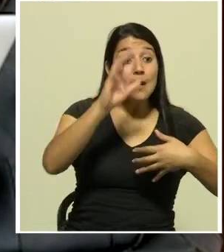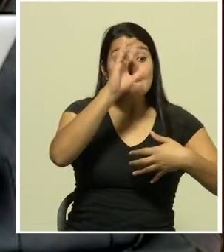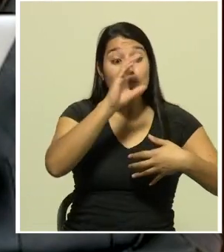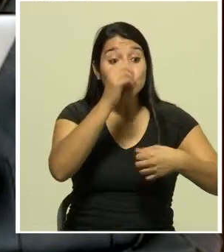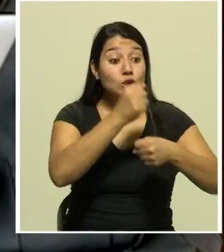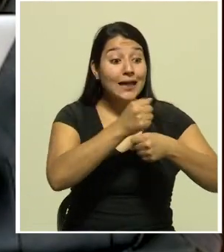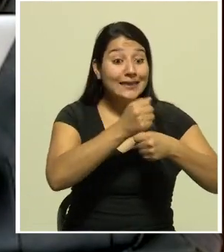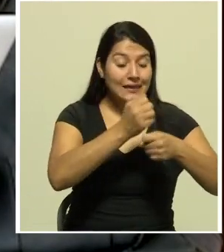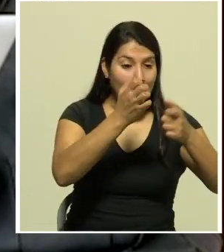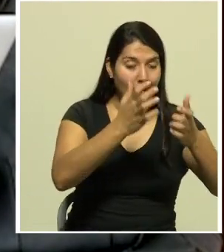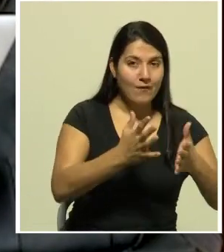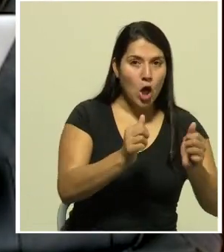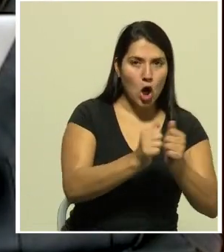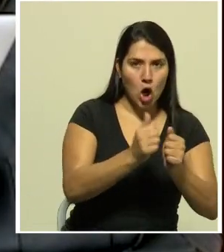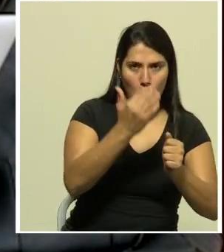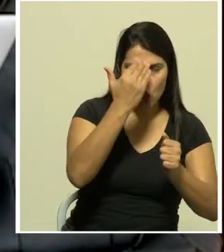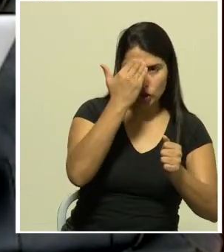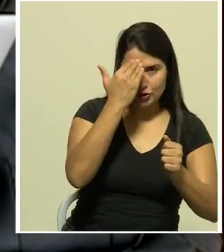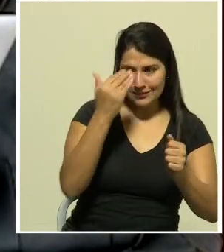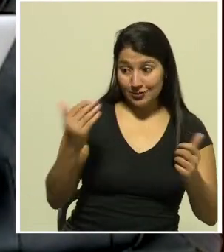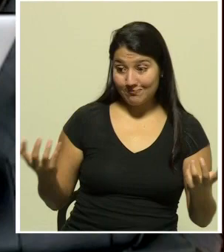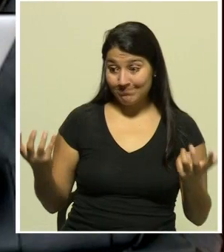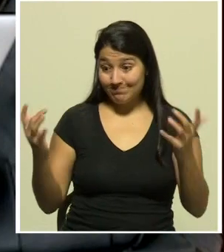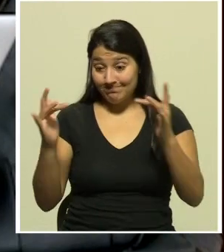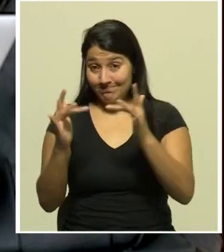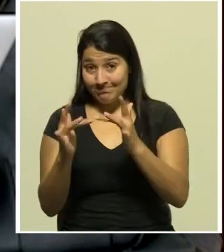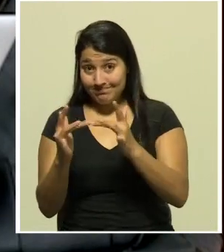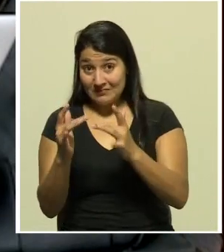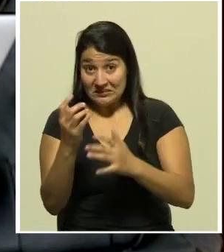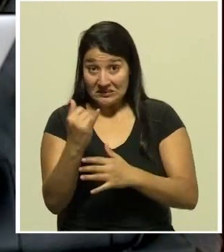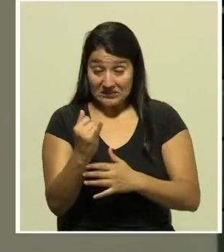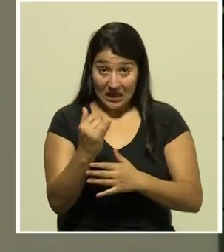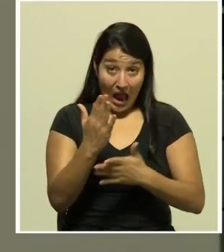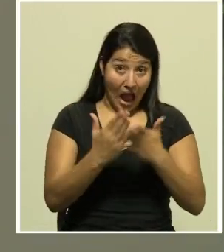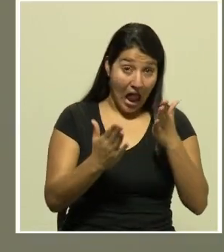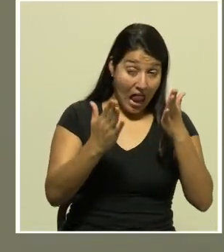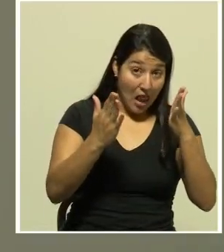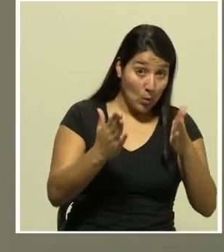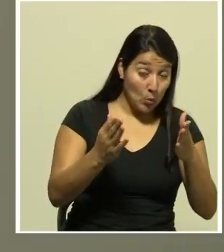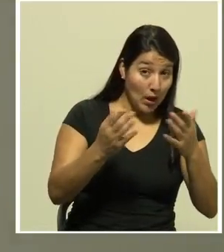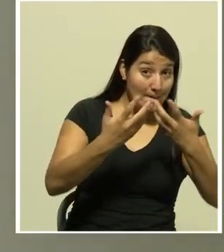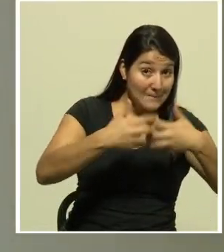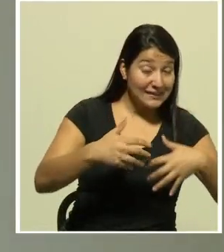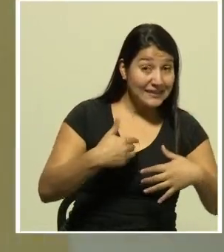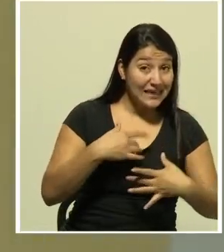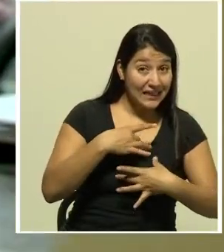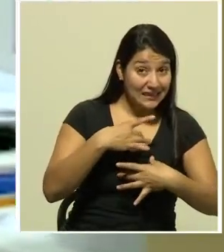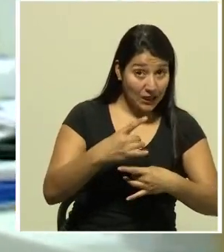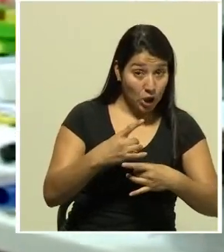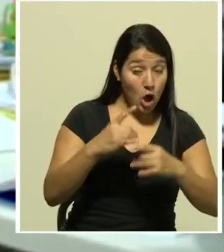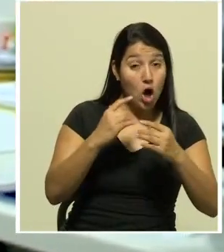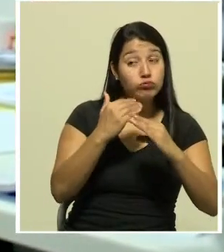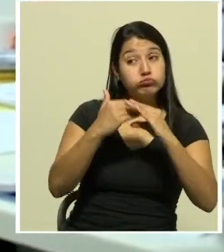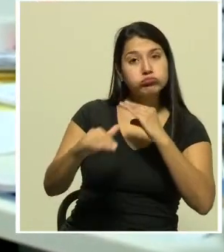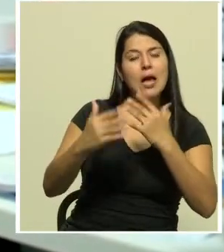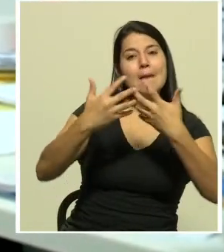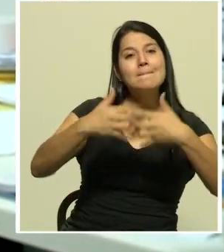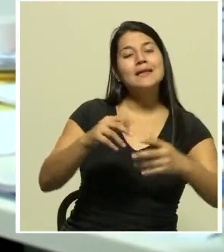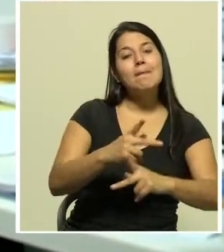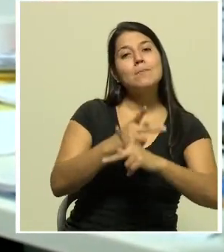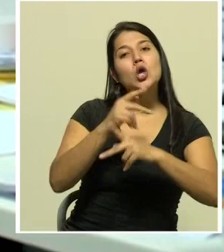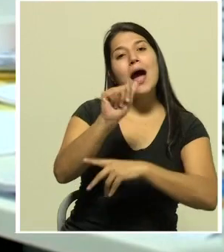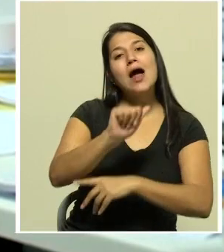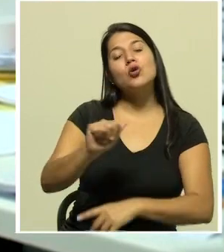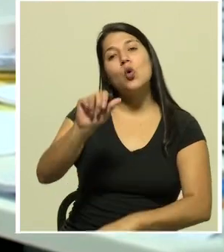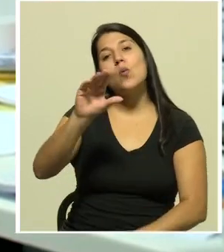calificado durante los próximos meses Las empresas interesadas pueden escribir al correo electrónico empresasproteger arroba